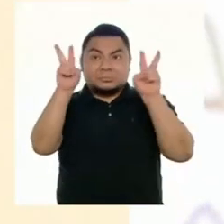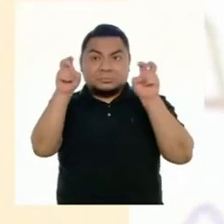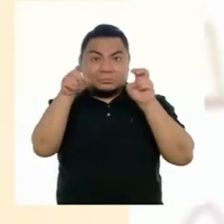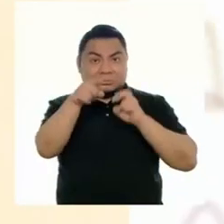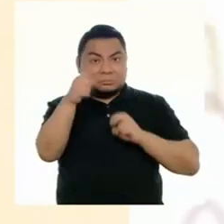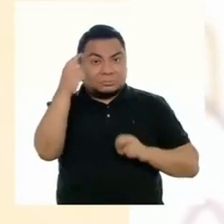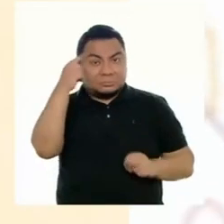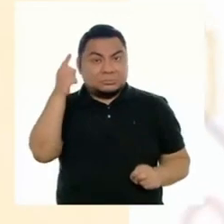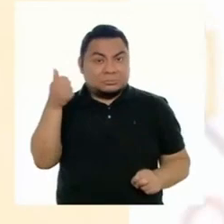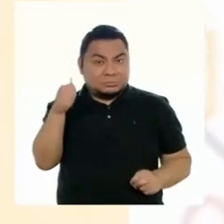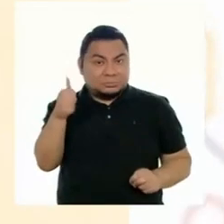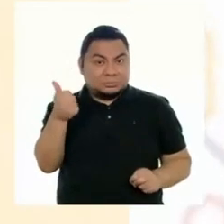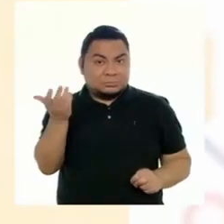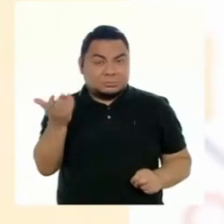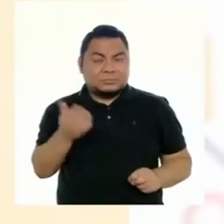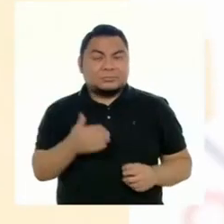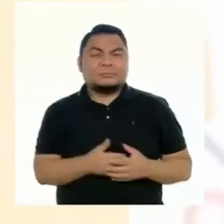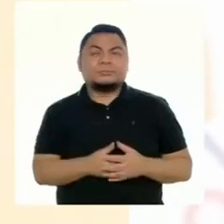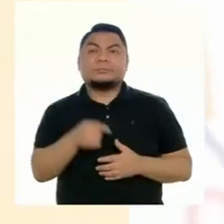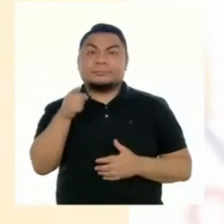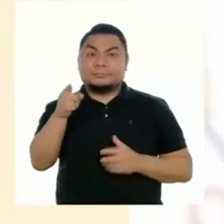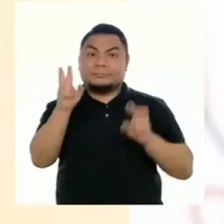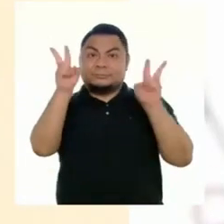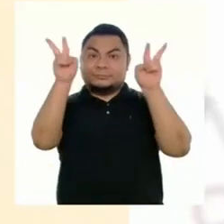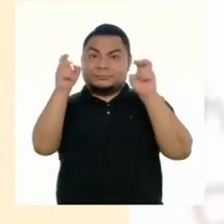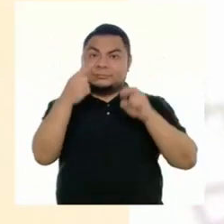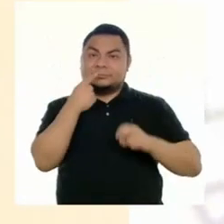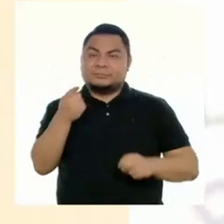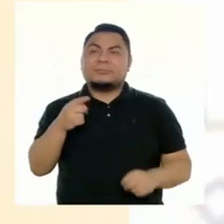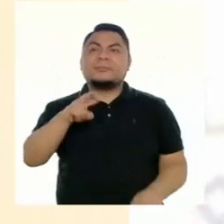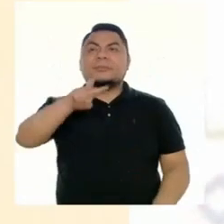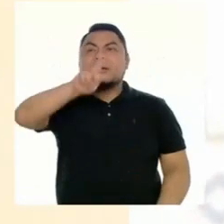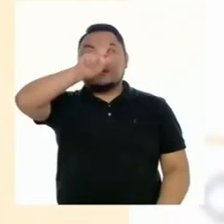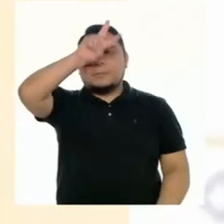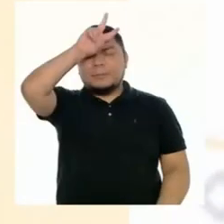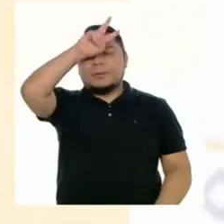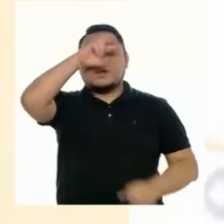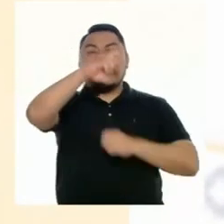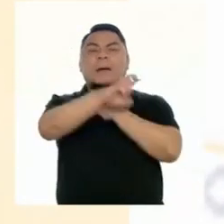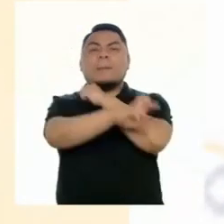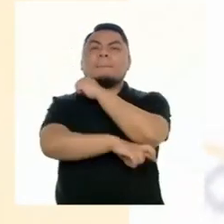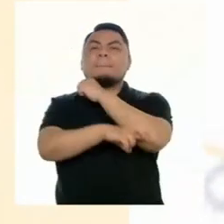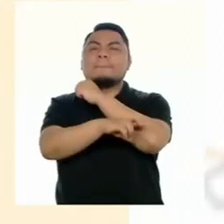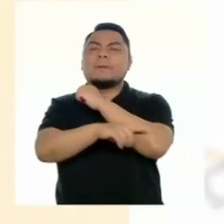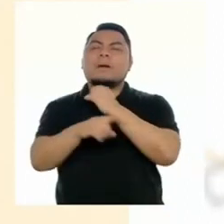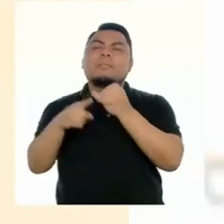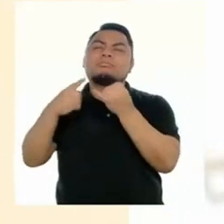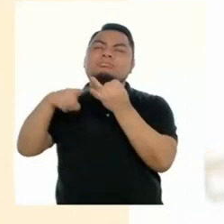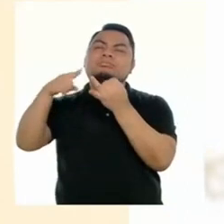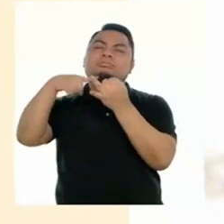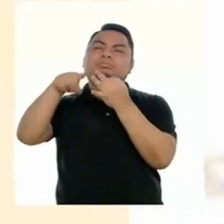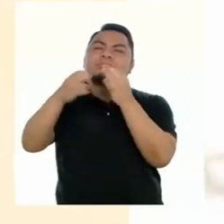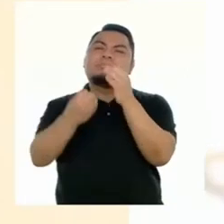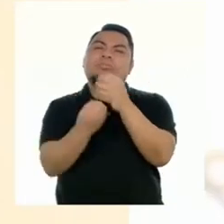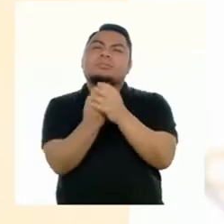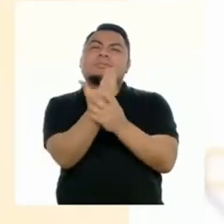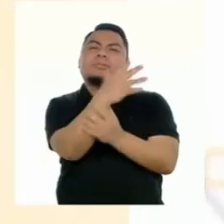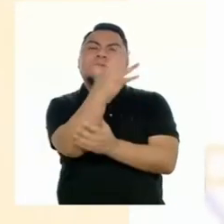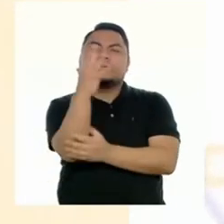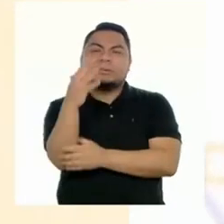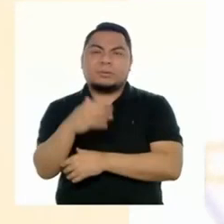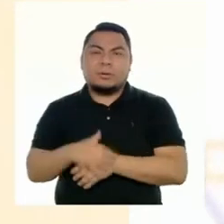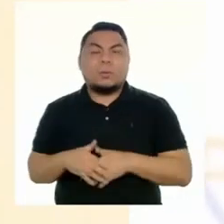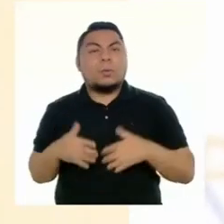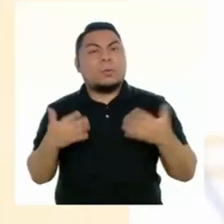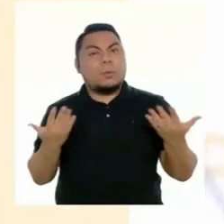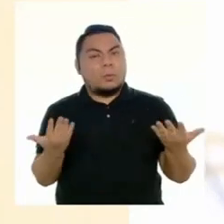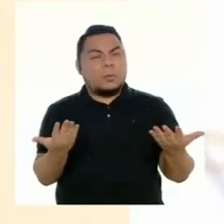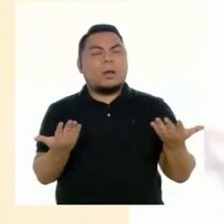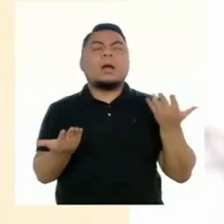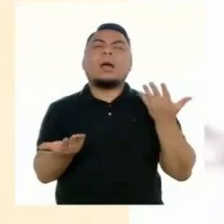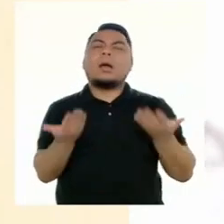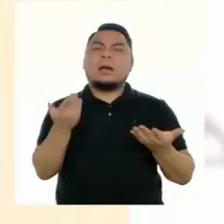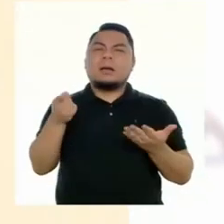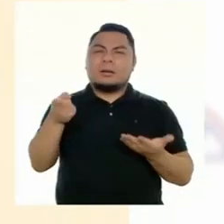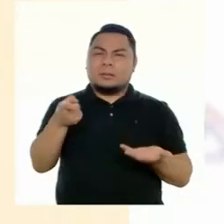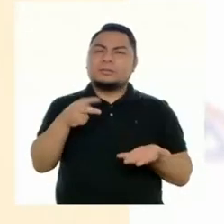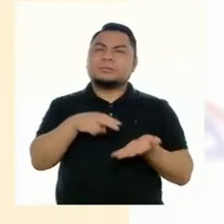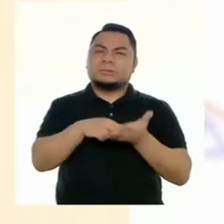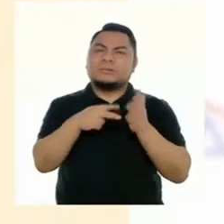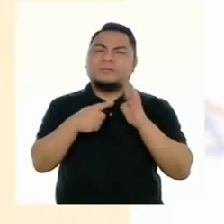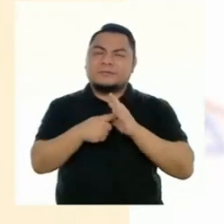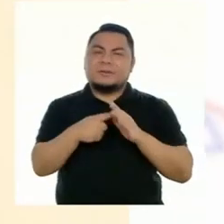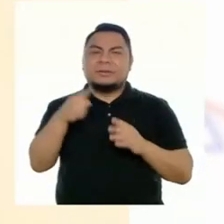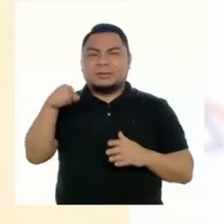título? ¿La estructura? El título dice Perú, país megadiverso. Así que probablemente vamos a comprender qué